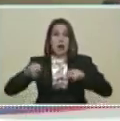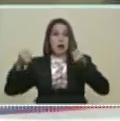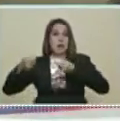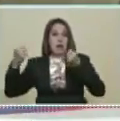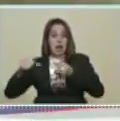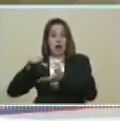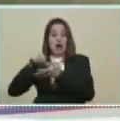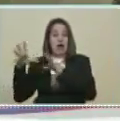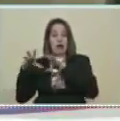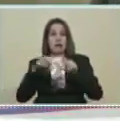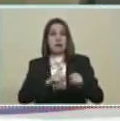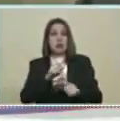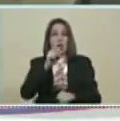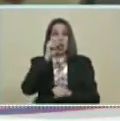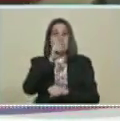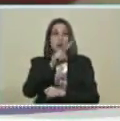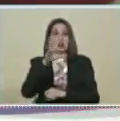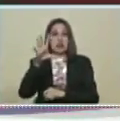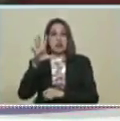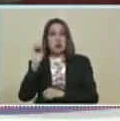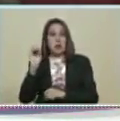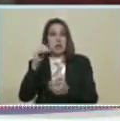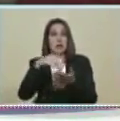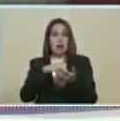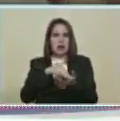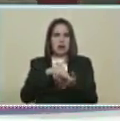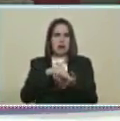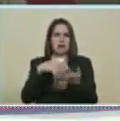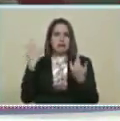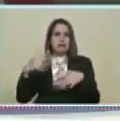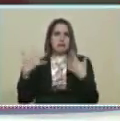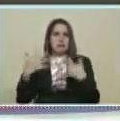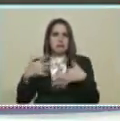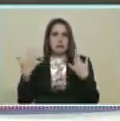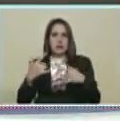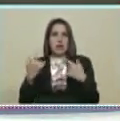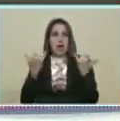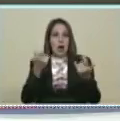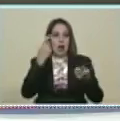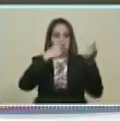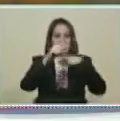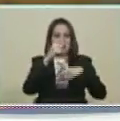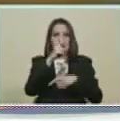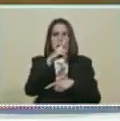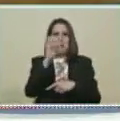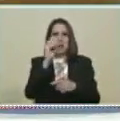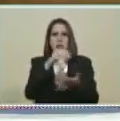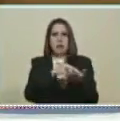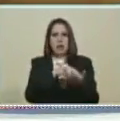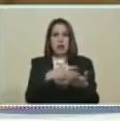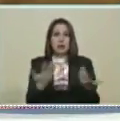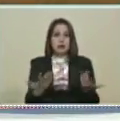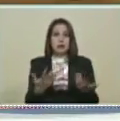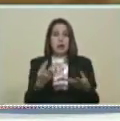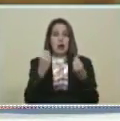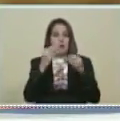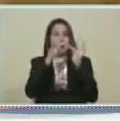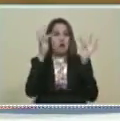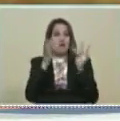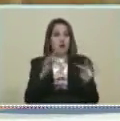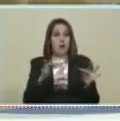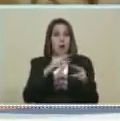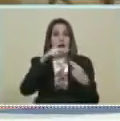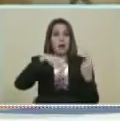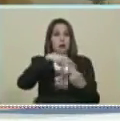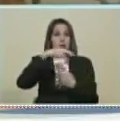capitalista Entre 200 Y 250 mil bolívares Entonces Esta es la forma En que la revolución